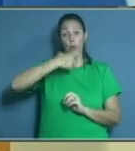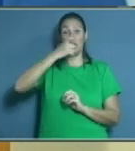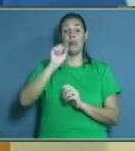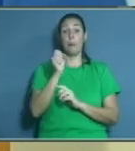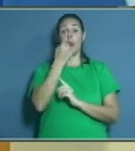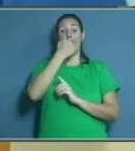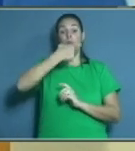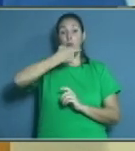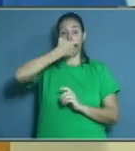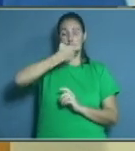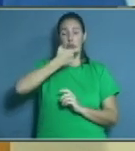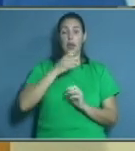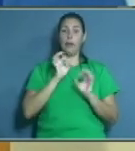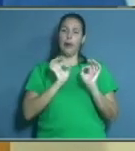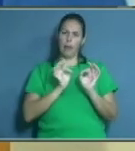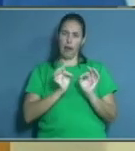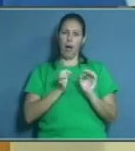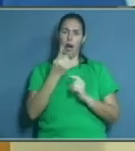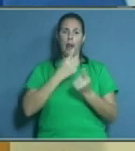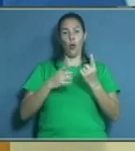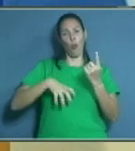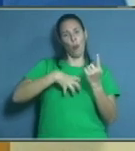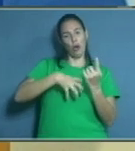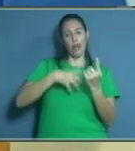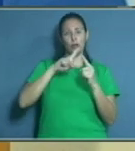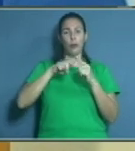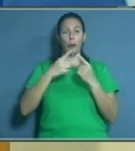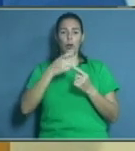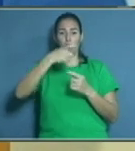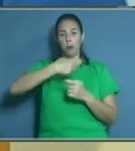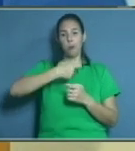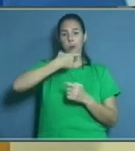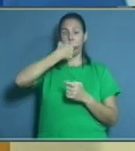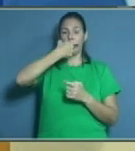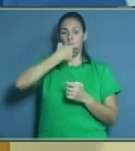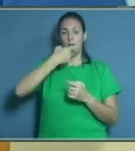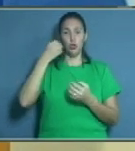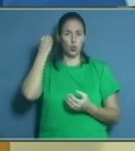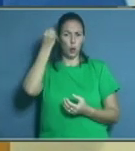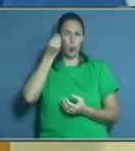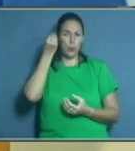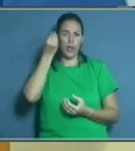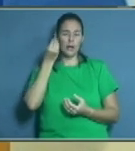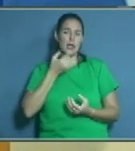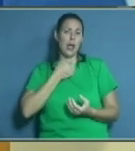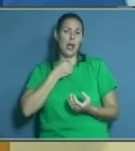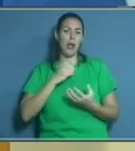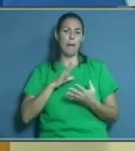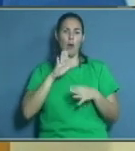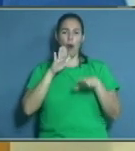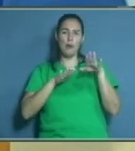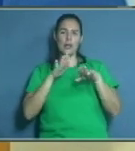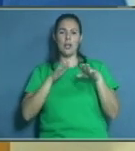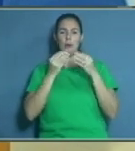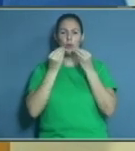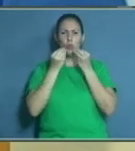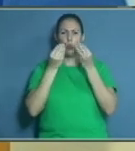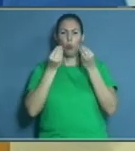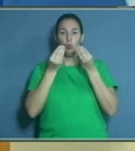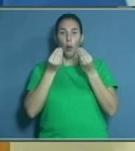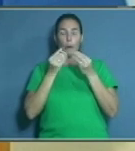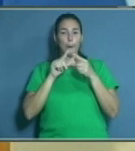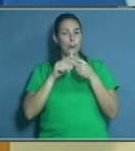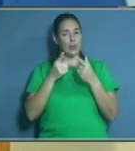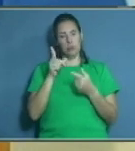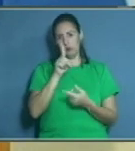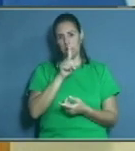interpuesto entre sus mucosas, ¿verdad? Y el resto de la cavidad vocal. Entonces sucede que a veces puede el paciente subjet